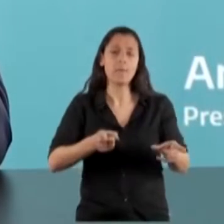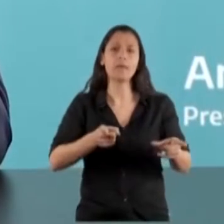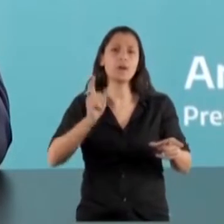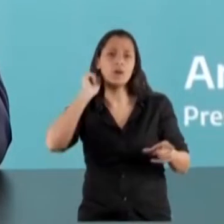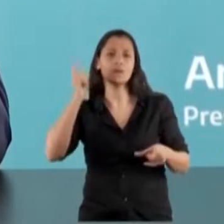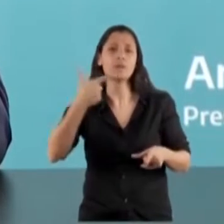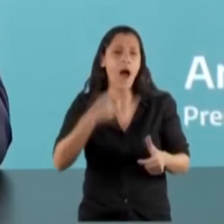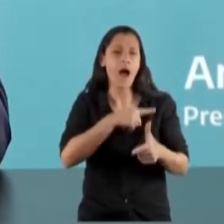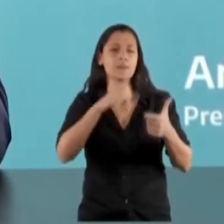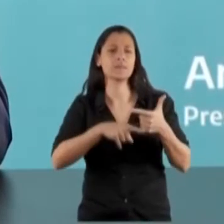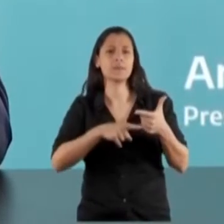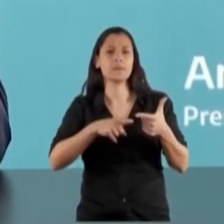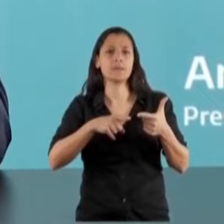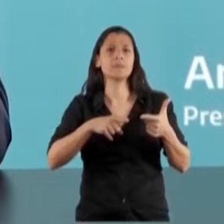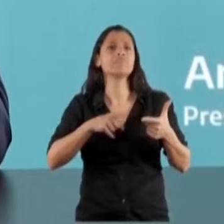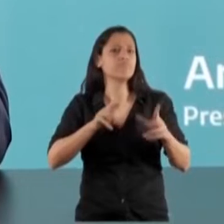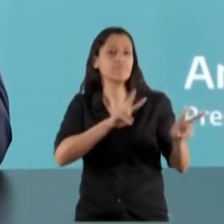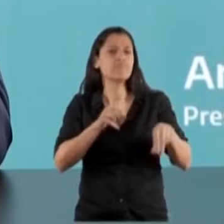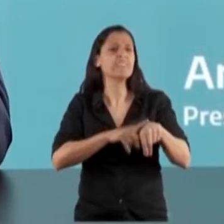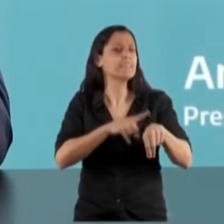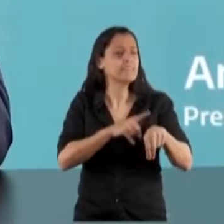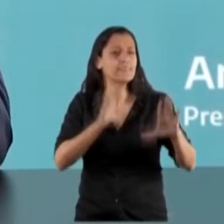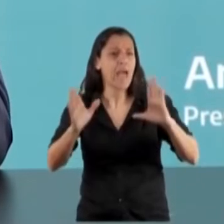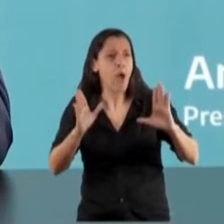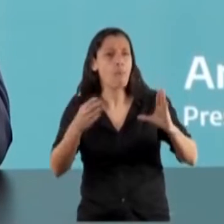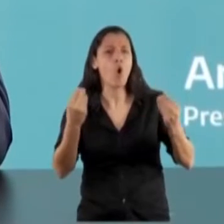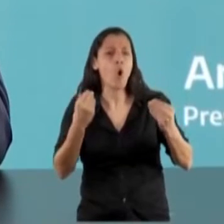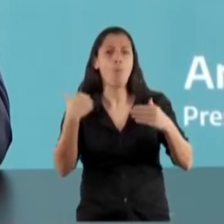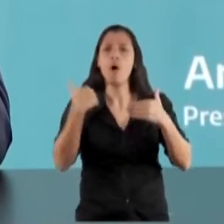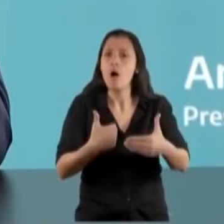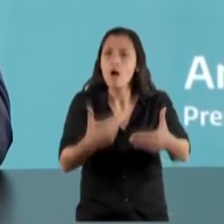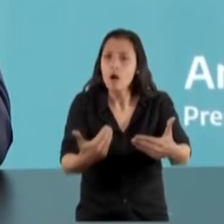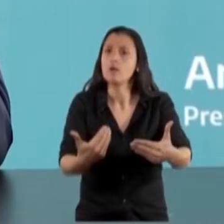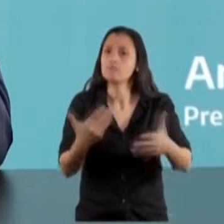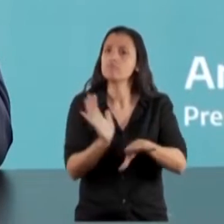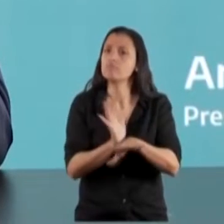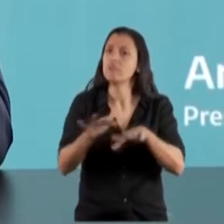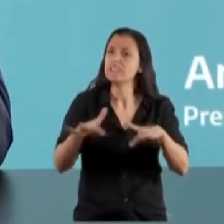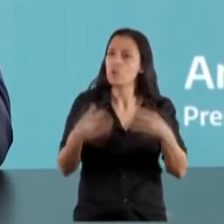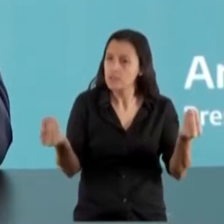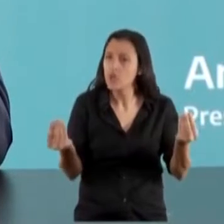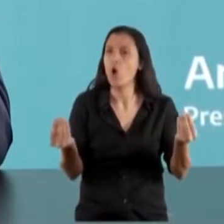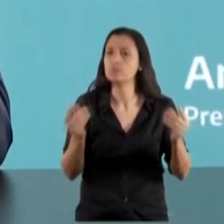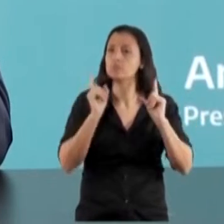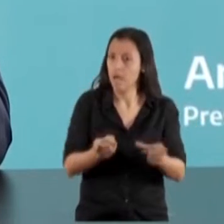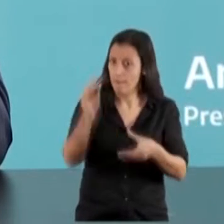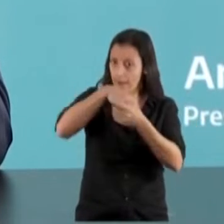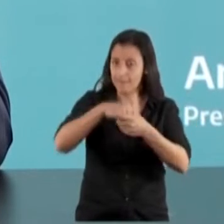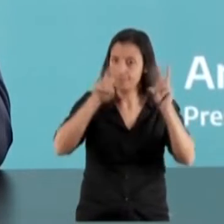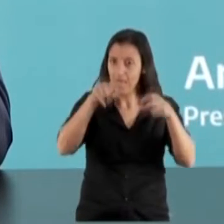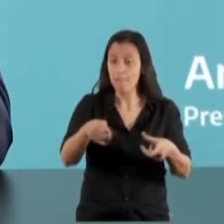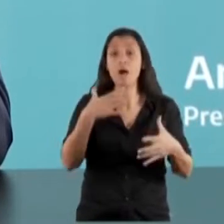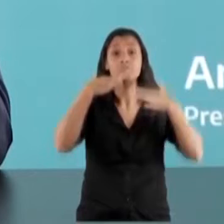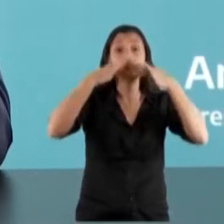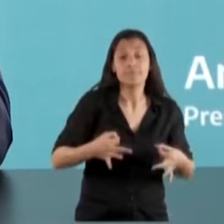oil, los plazos, los tiempos y de qué manera se está llevando adelante. Lo que podríamos decir es que en realidad